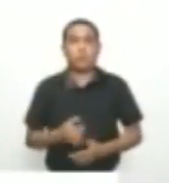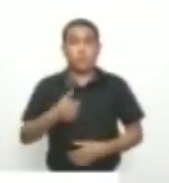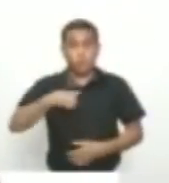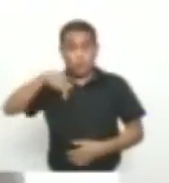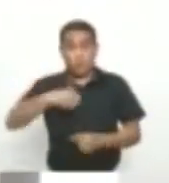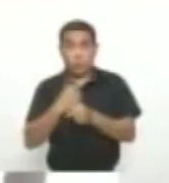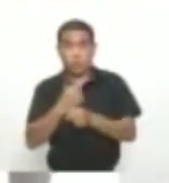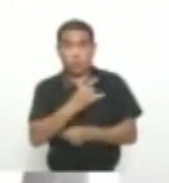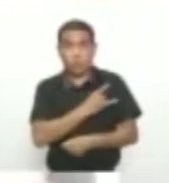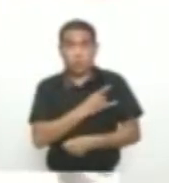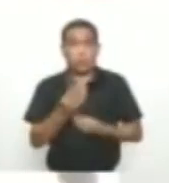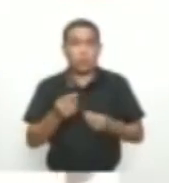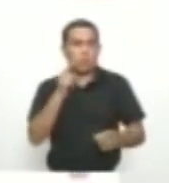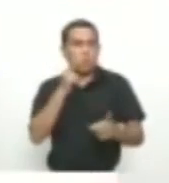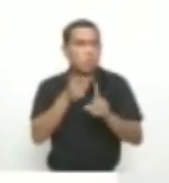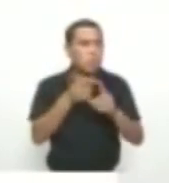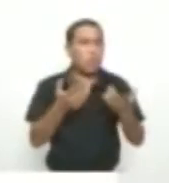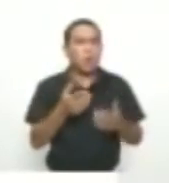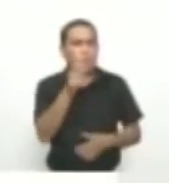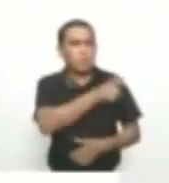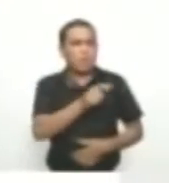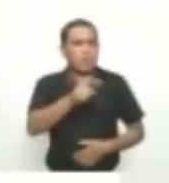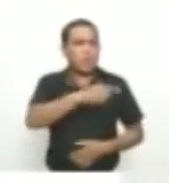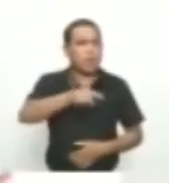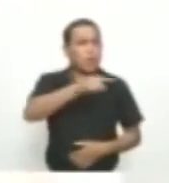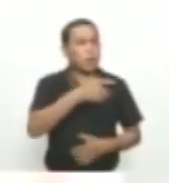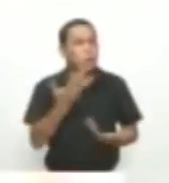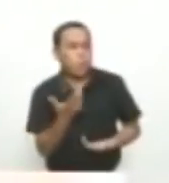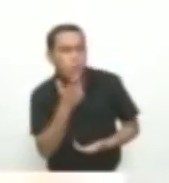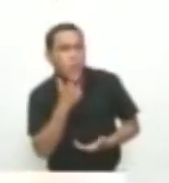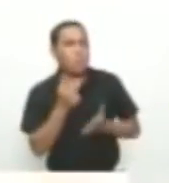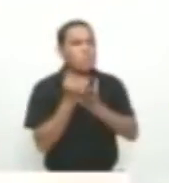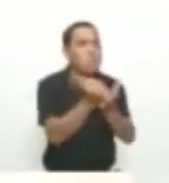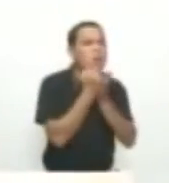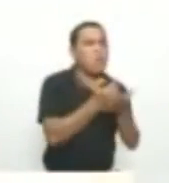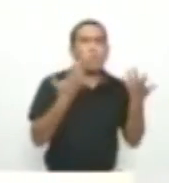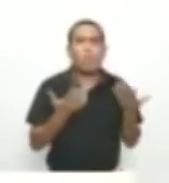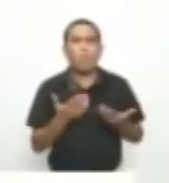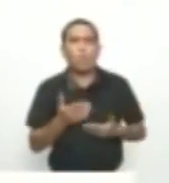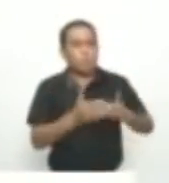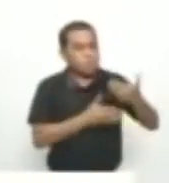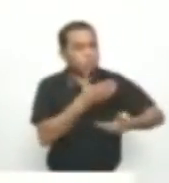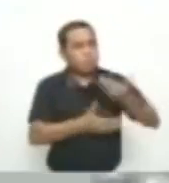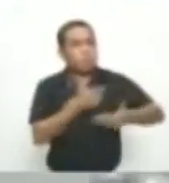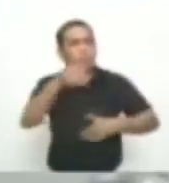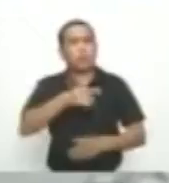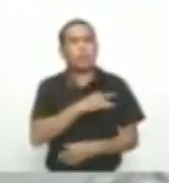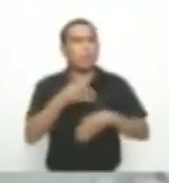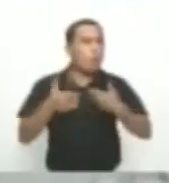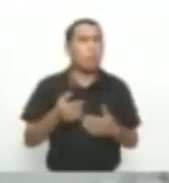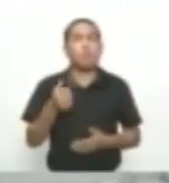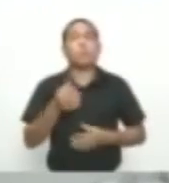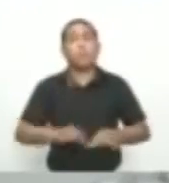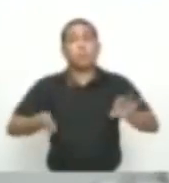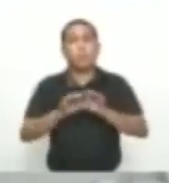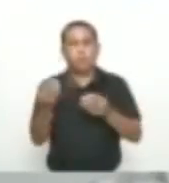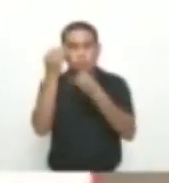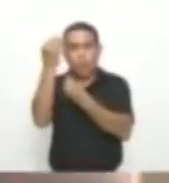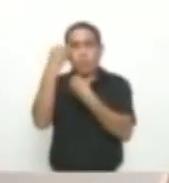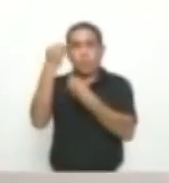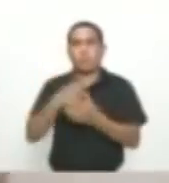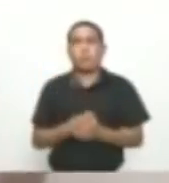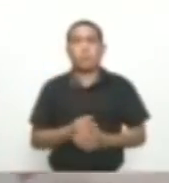importante Tener la orientación De cómo poder Colaborarles Y ayudarlos En su trámite Y su diario Vivir aquí en la universidad Con este proyecto La